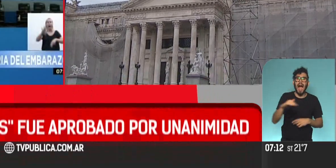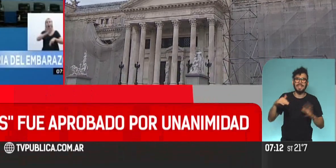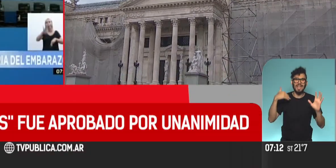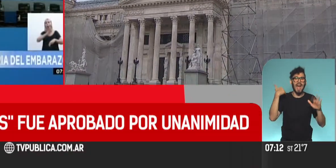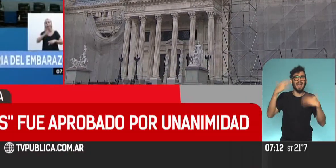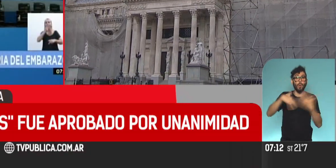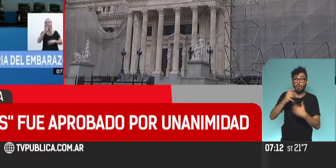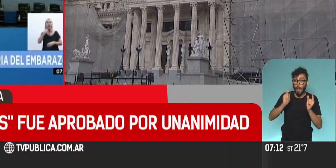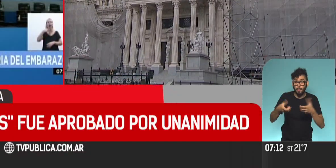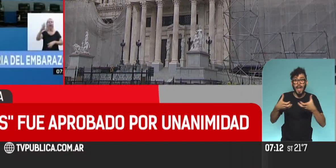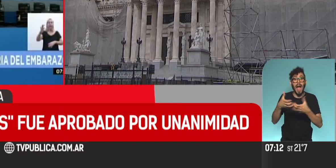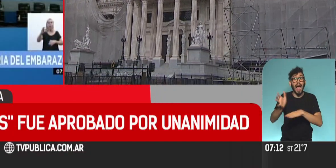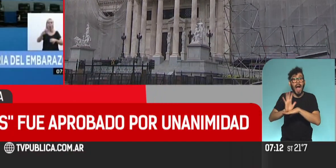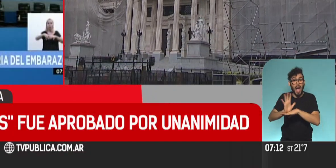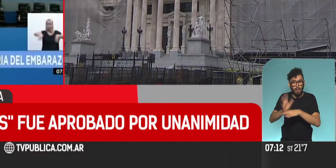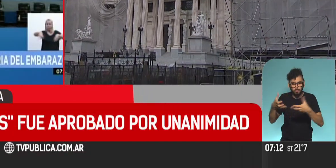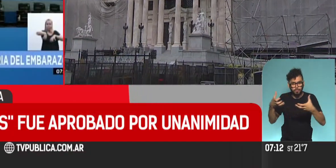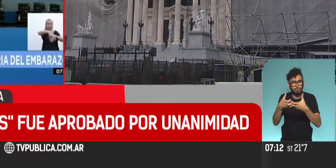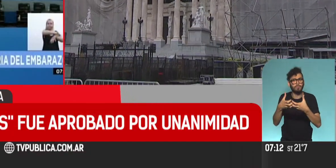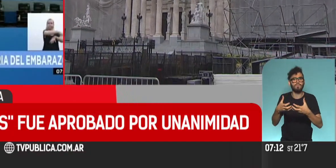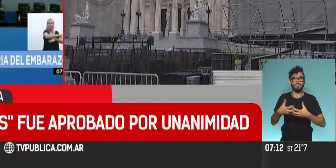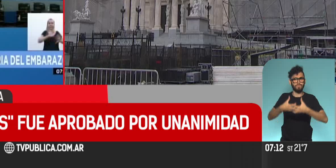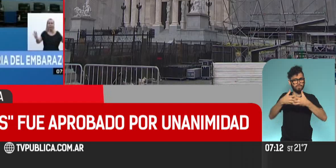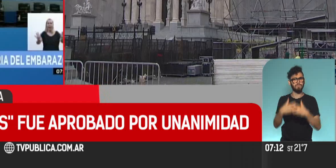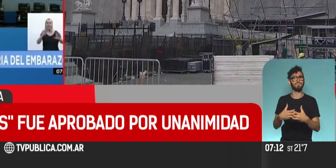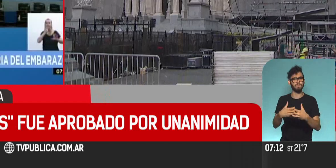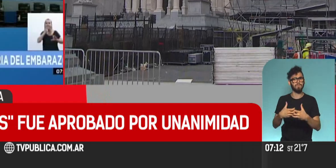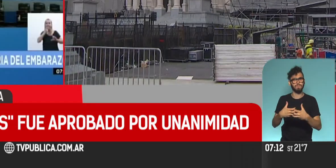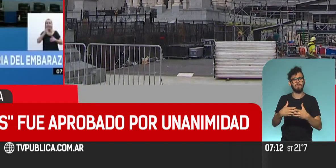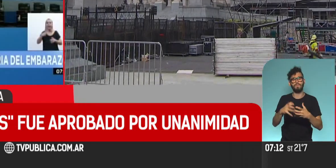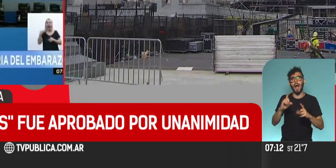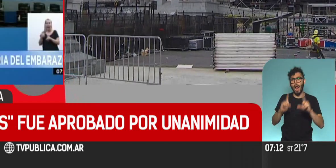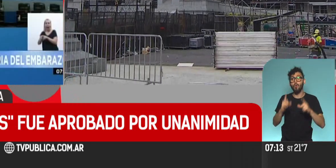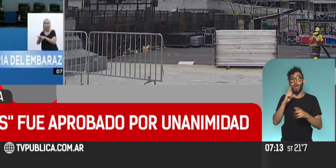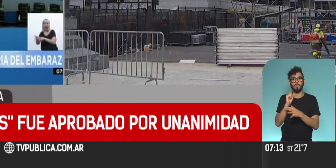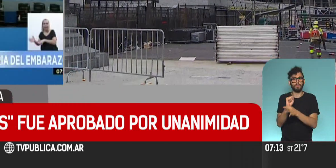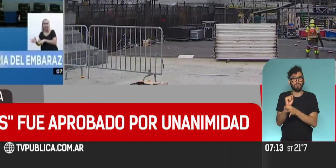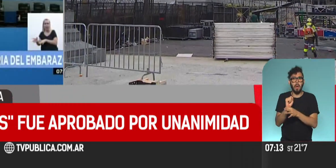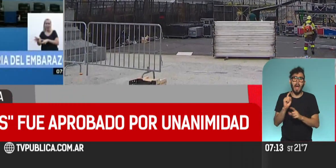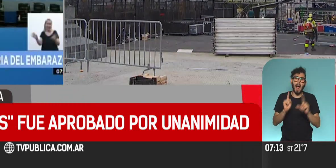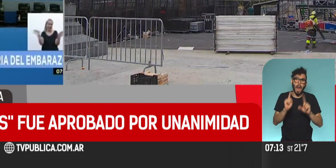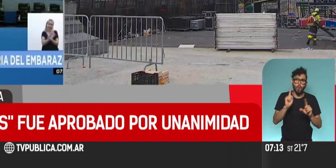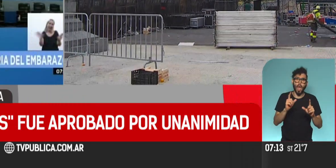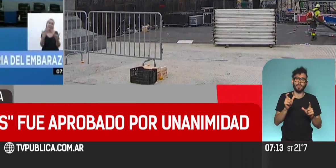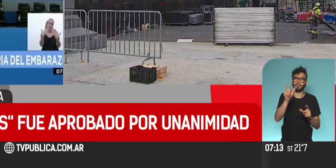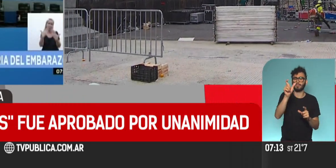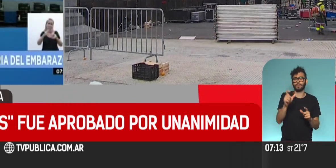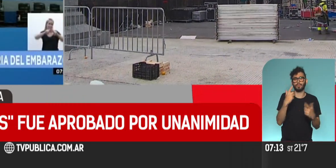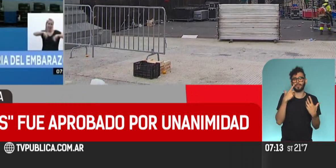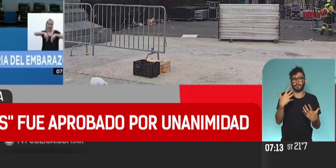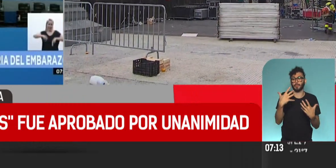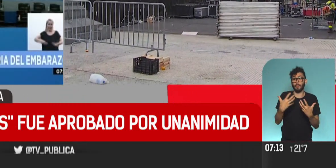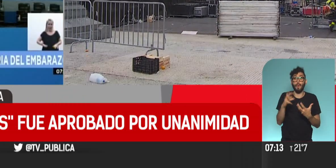de las actrices, que recuerden estuvieron muy presentes aquí, algunas bastante conocidas, otras muy significativas en la lucha